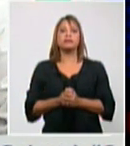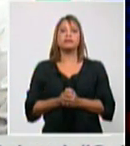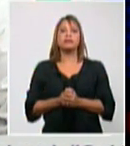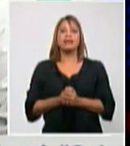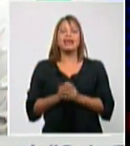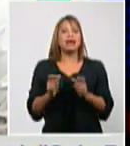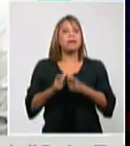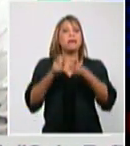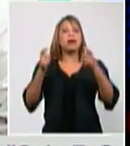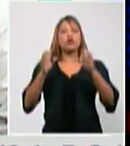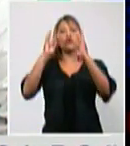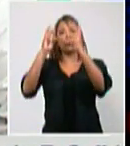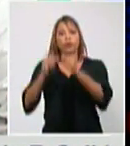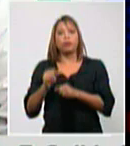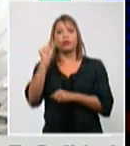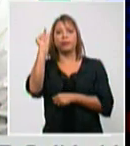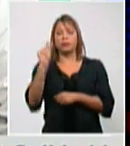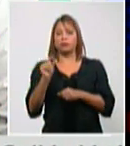número de casos